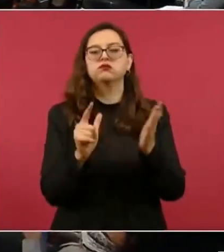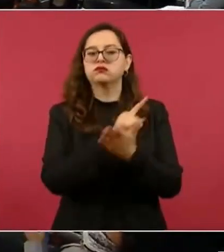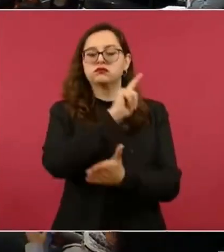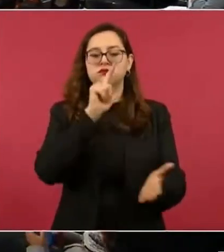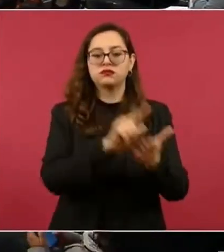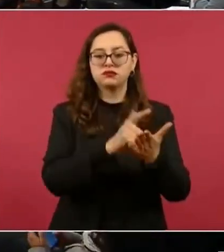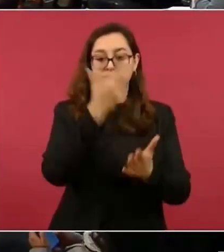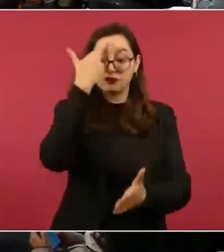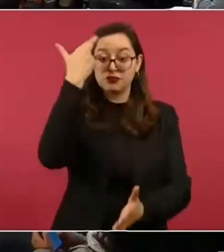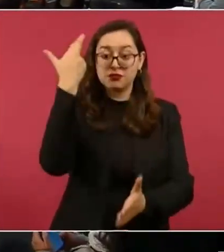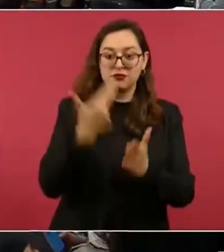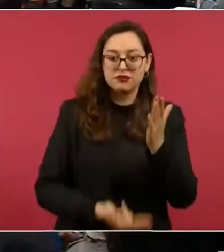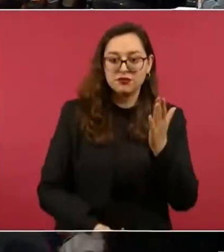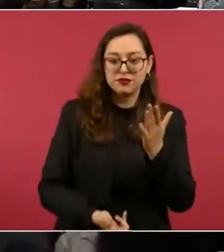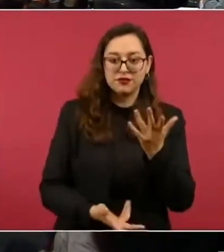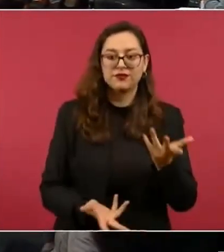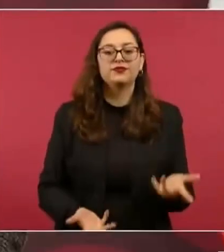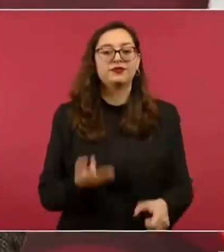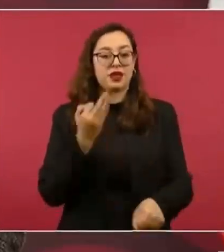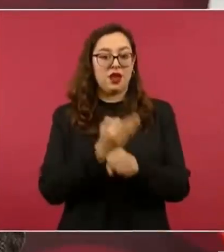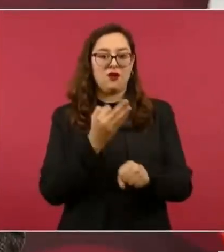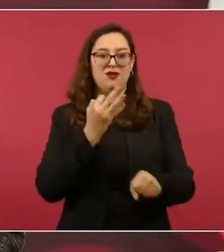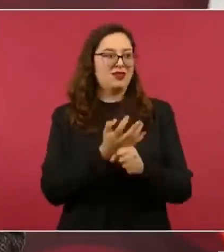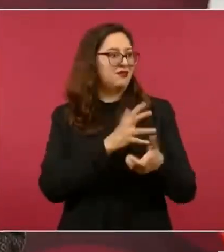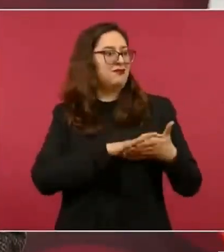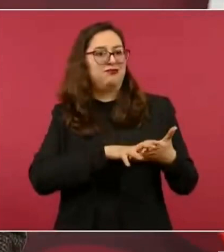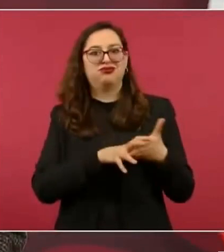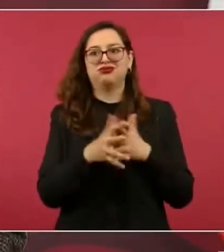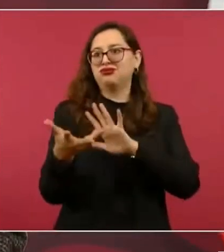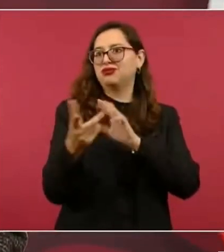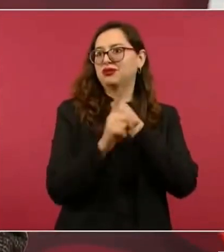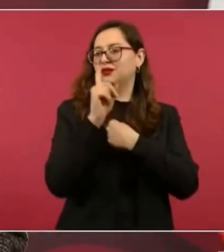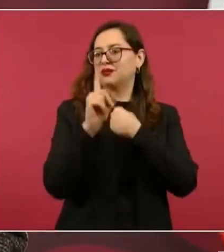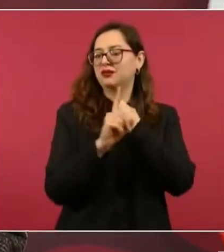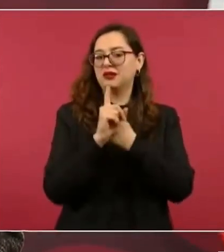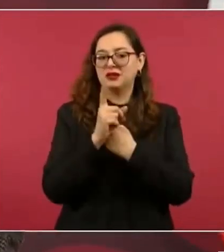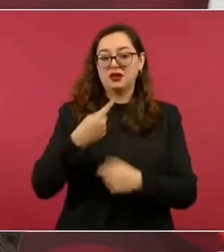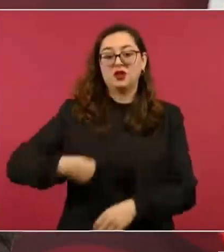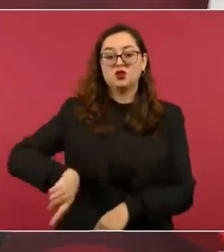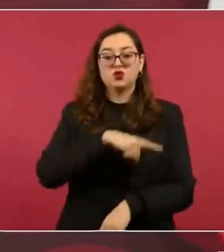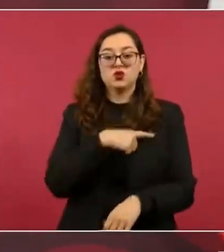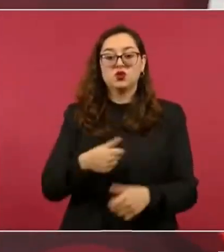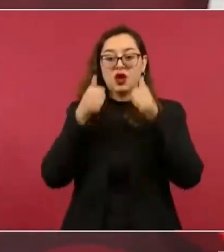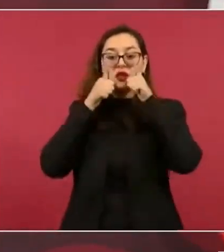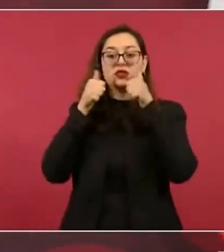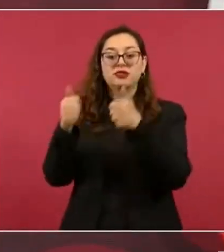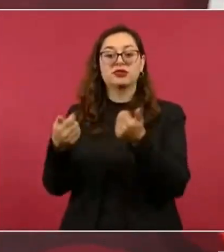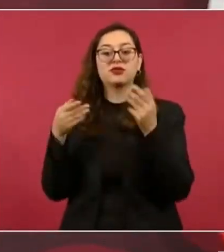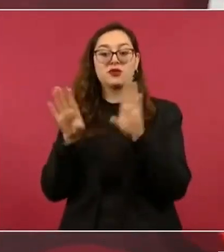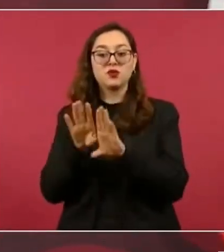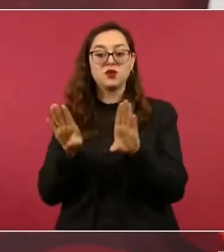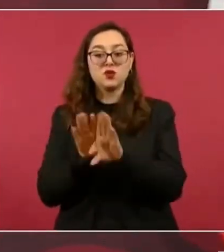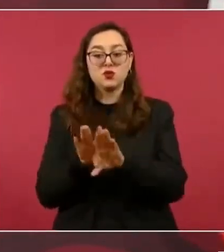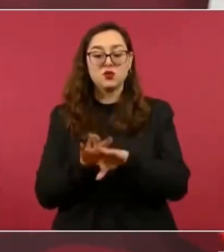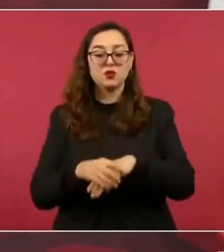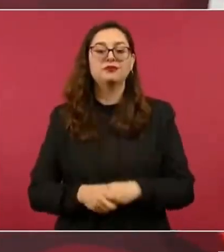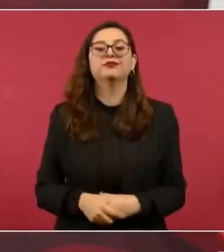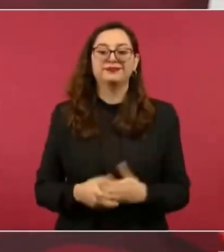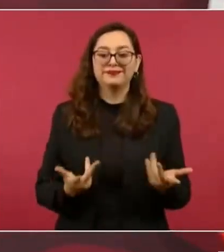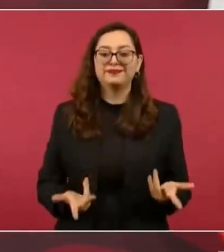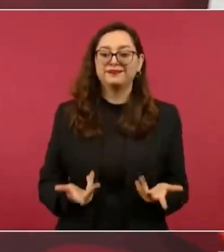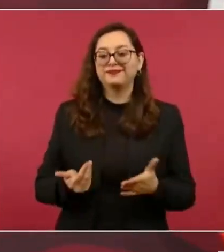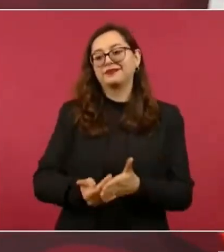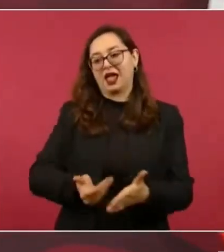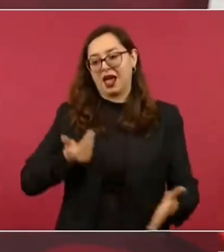atender el problema de la inseguridad y de la violencia, pues ocuparnos de las